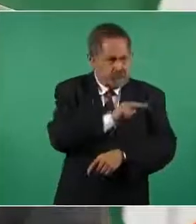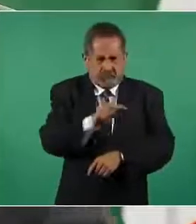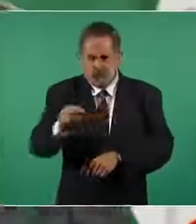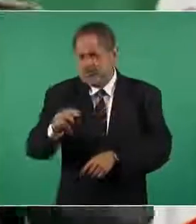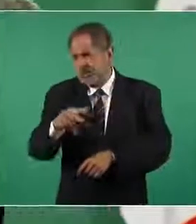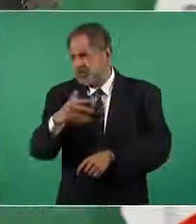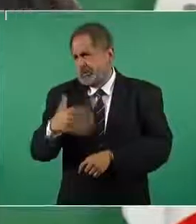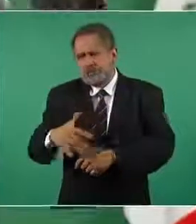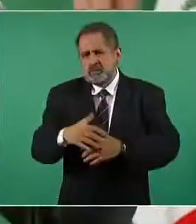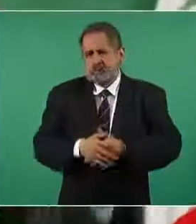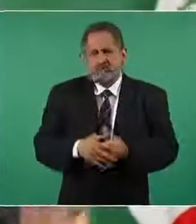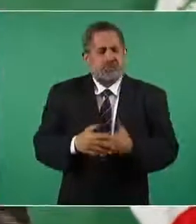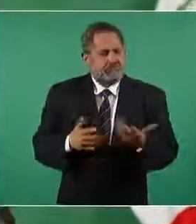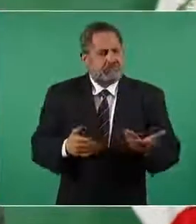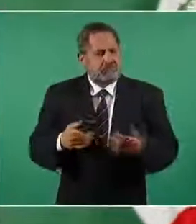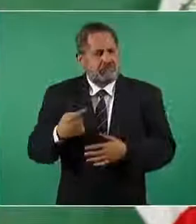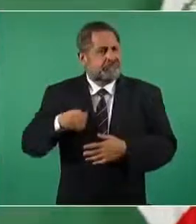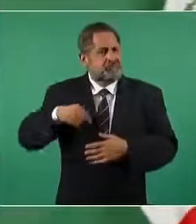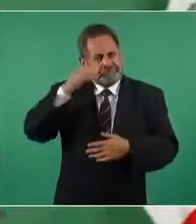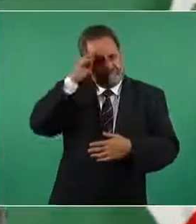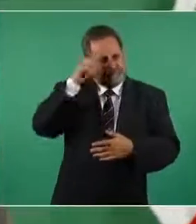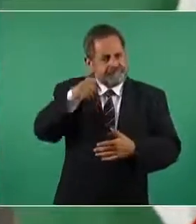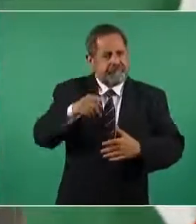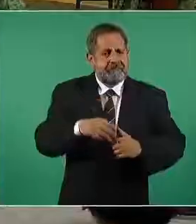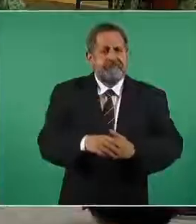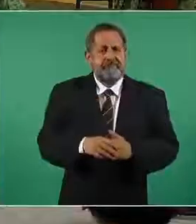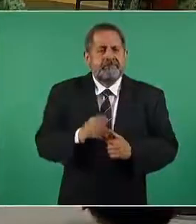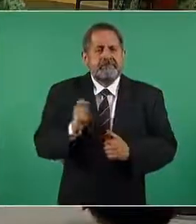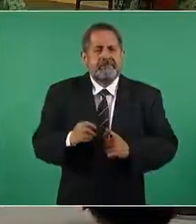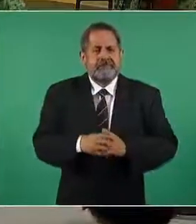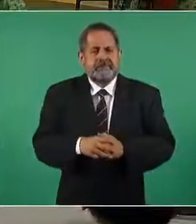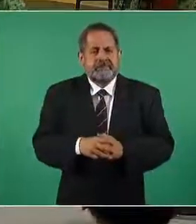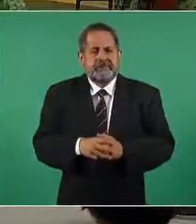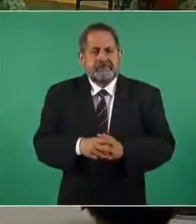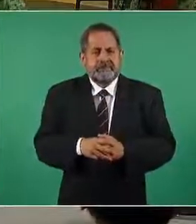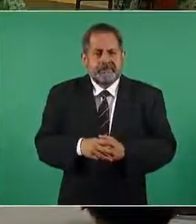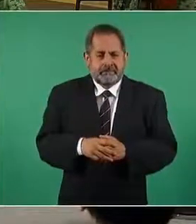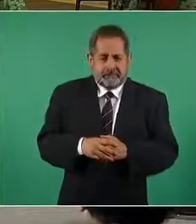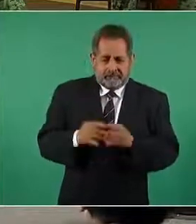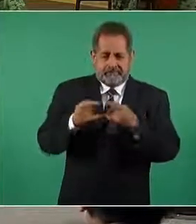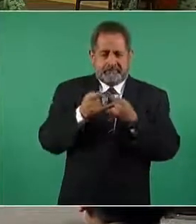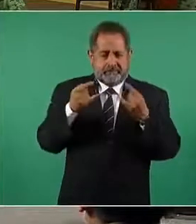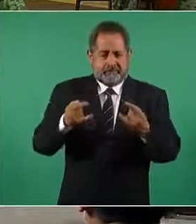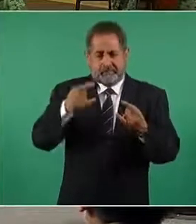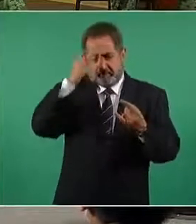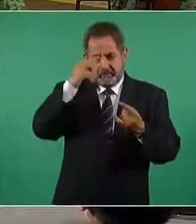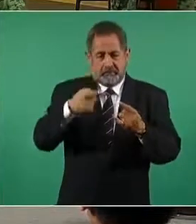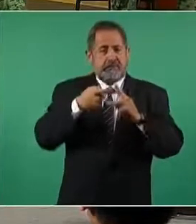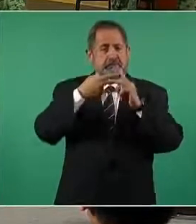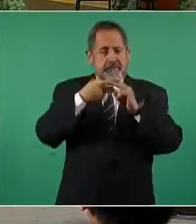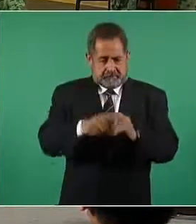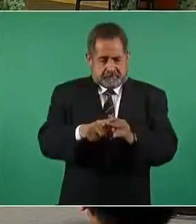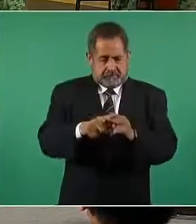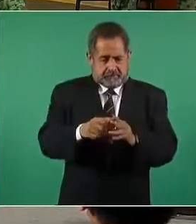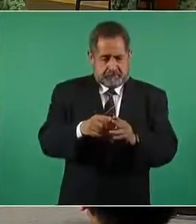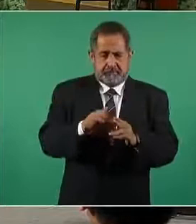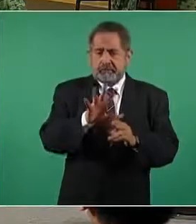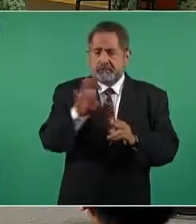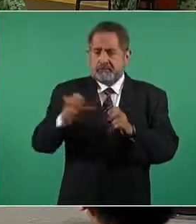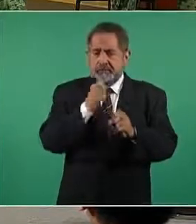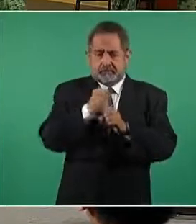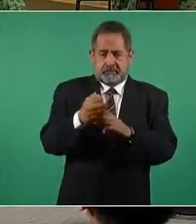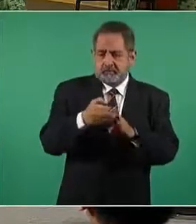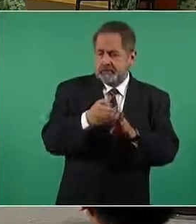para que no se piense que la historia de México comenzó hace 500